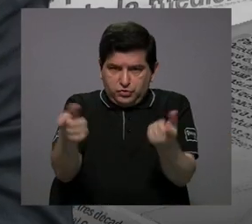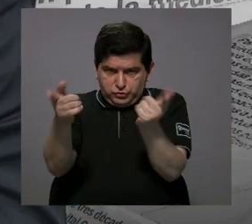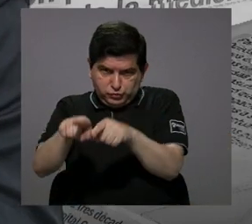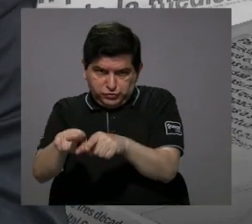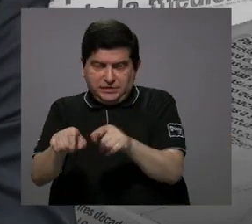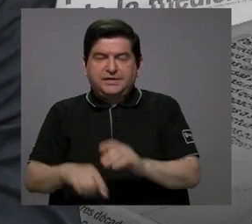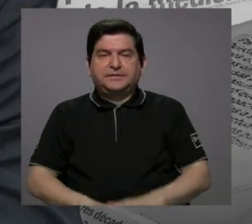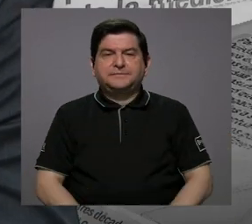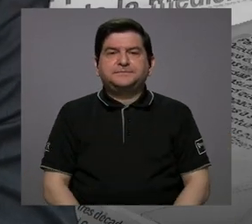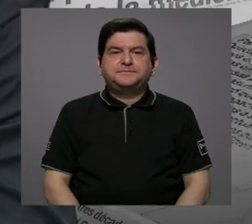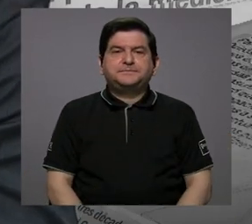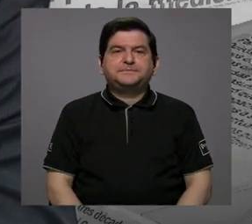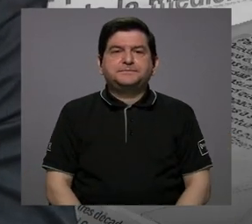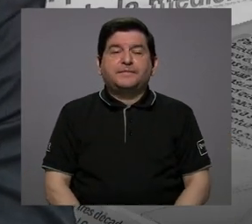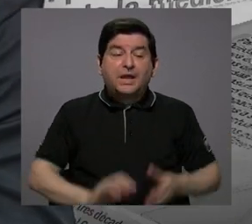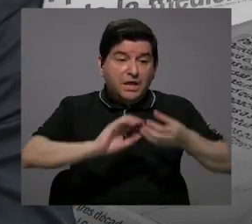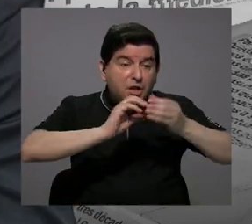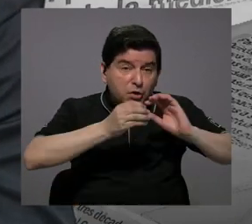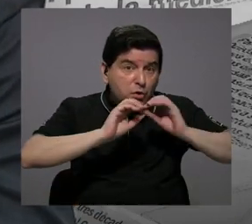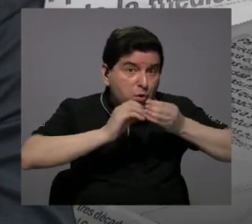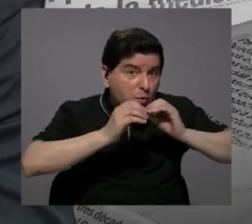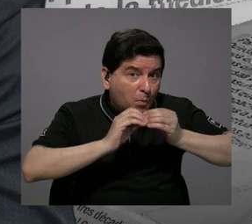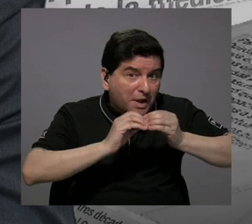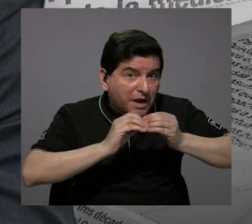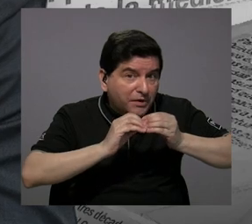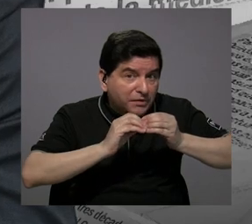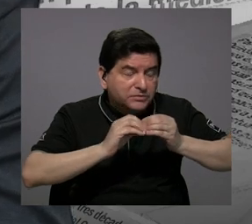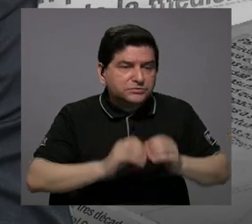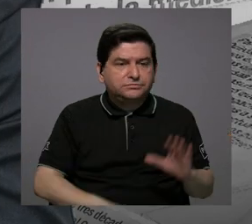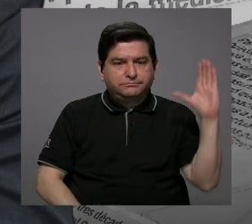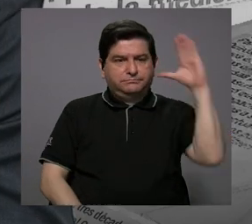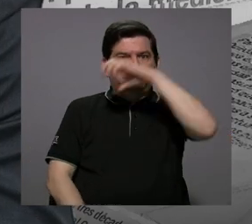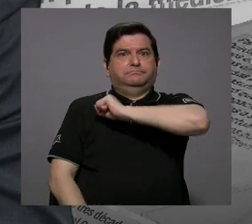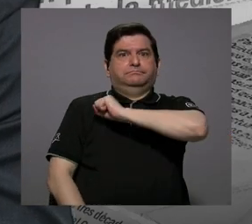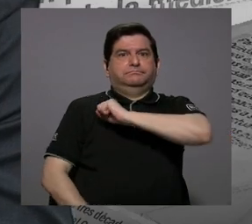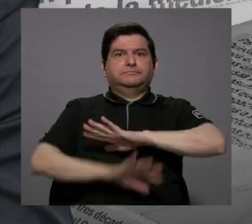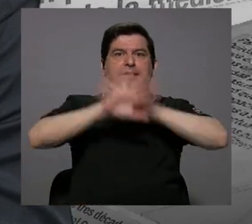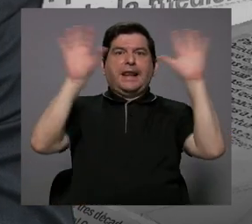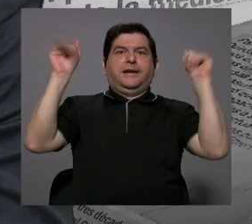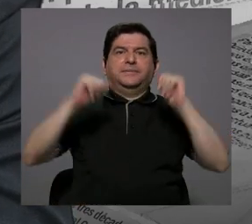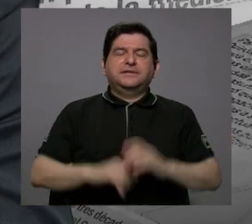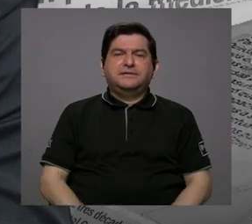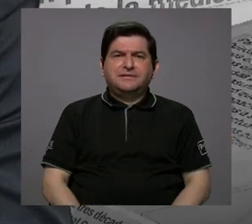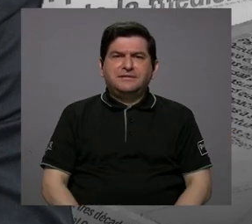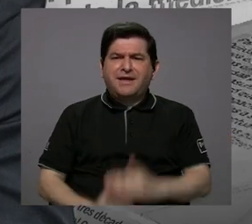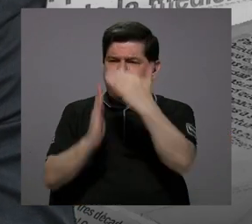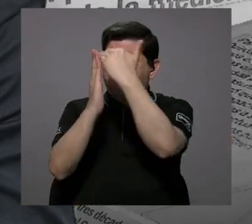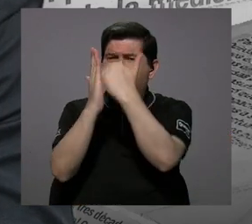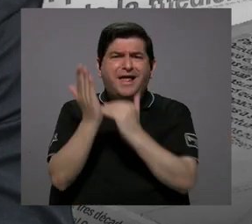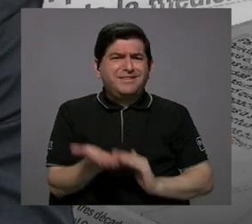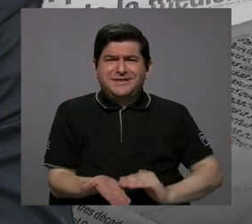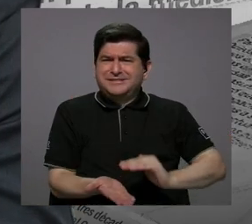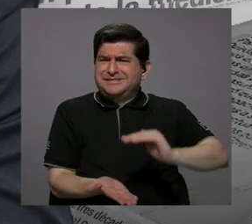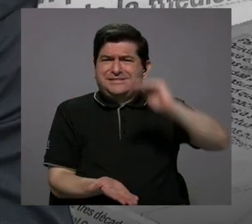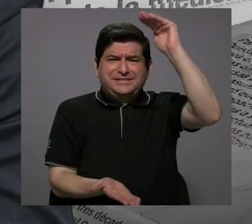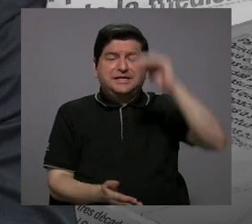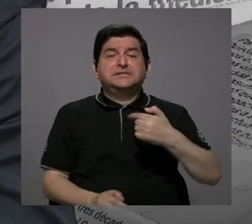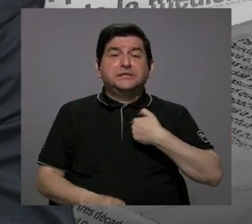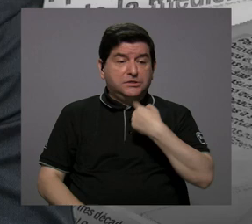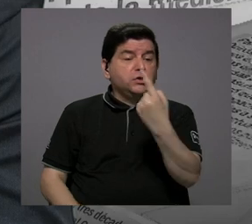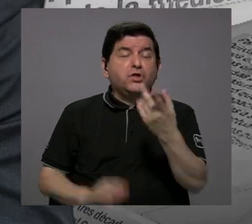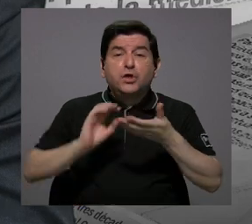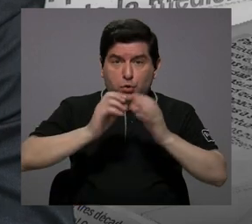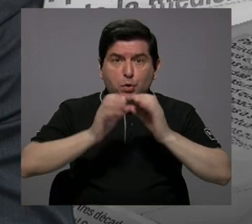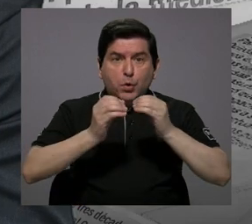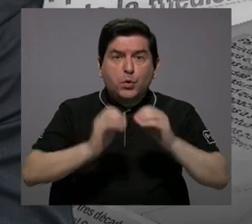Entonces, los números son evidentes, la lista de espera se ha incrementado. Voy a dar una cifra